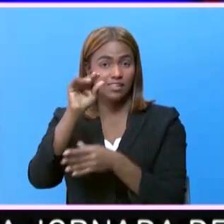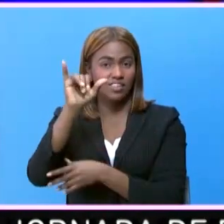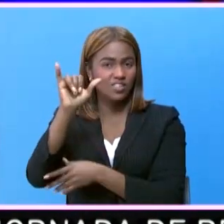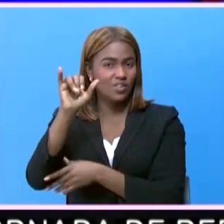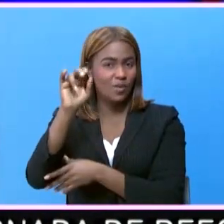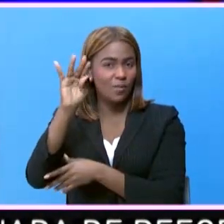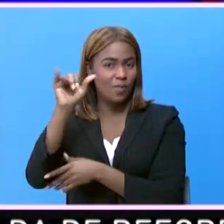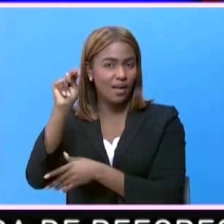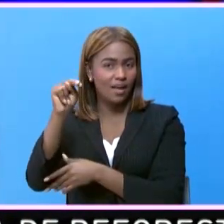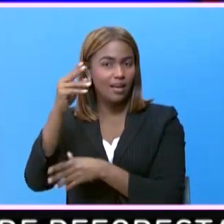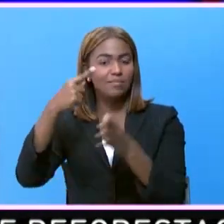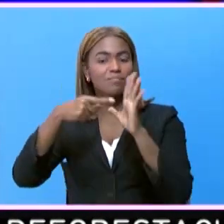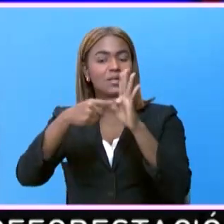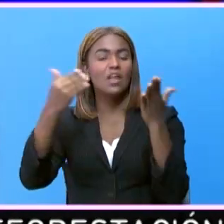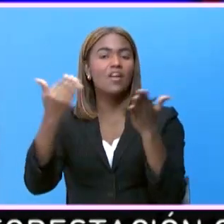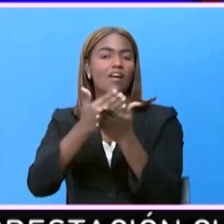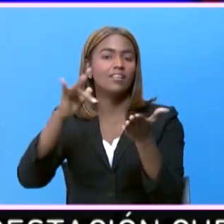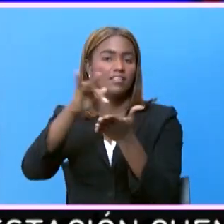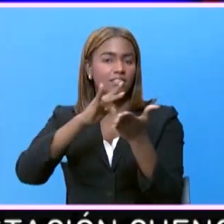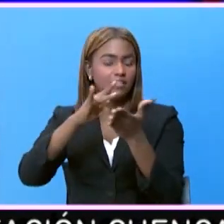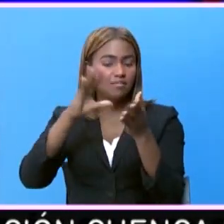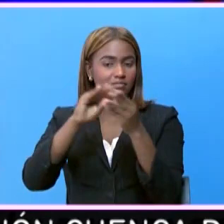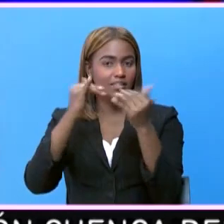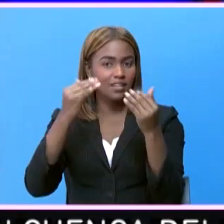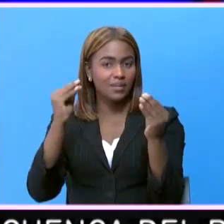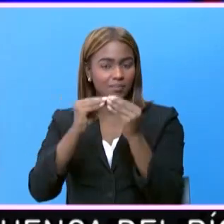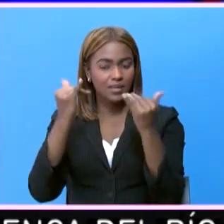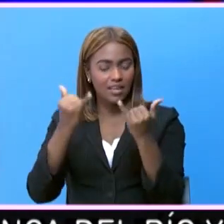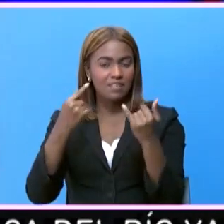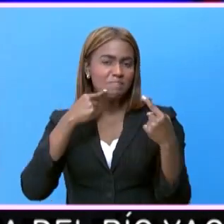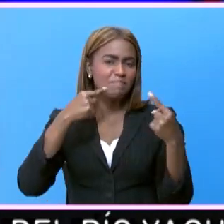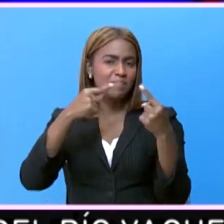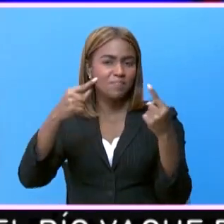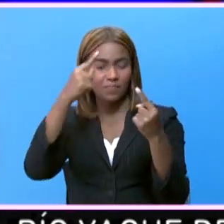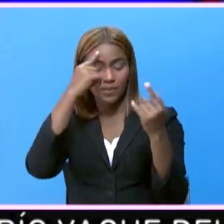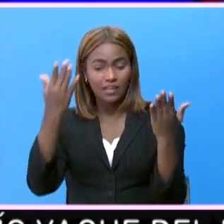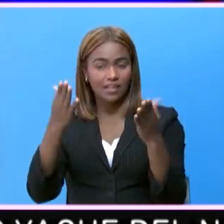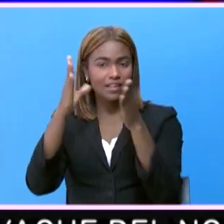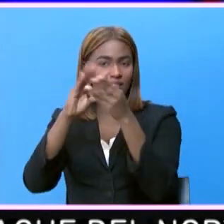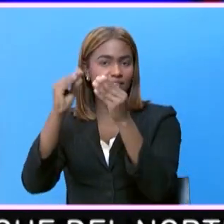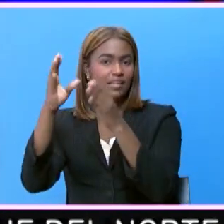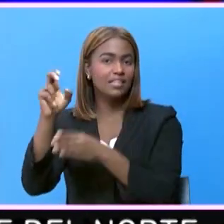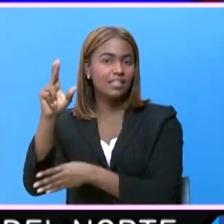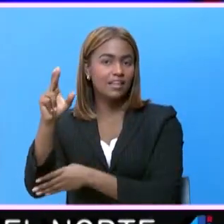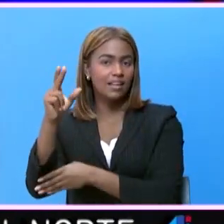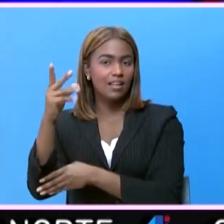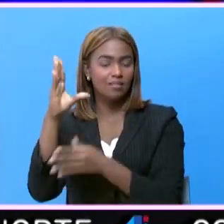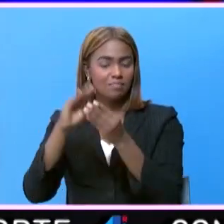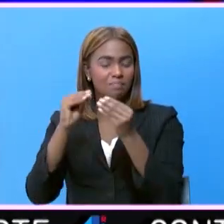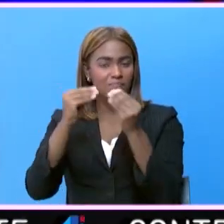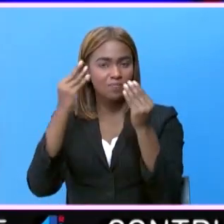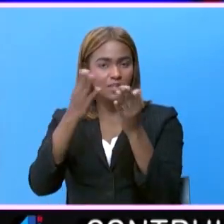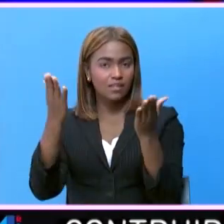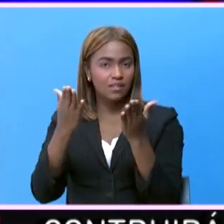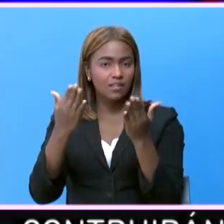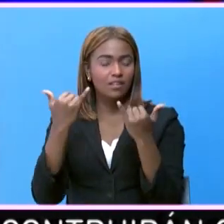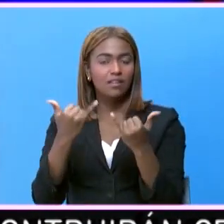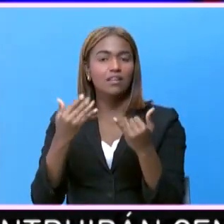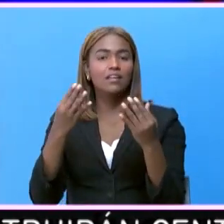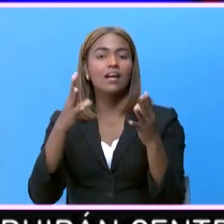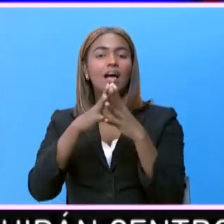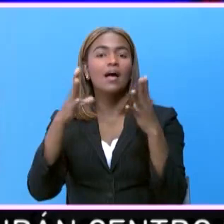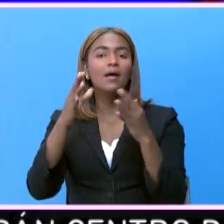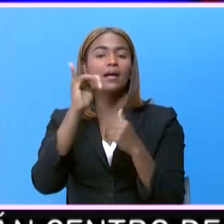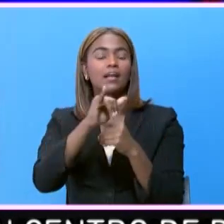Band presenta Nuevo Sencillo, los detalles en los espectáculos con Esther López. Nuestra compañera Esther López nos